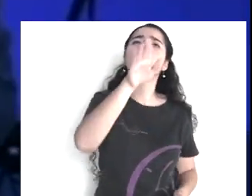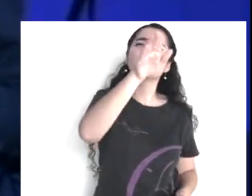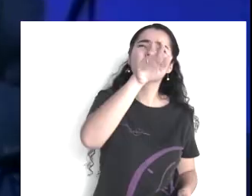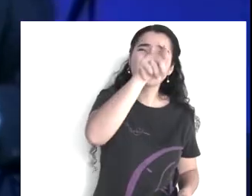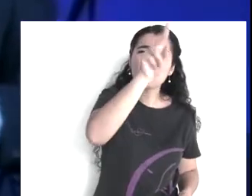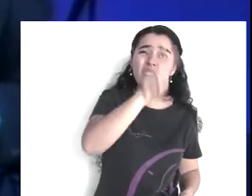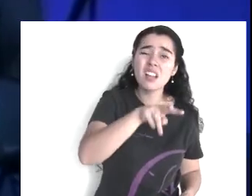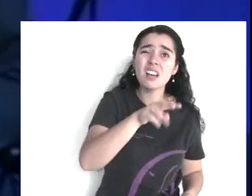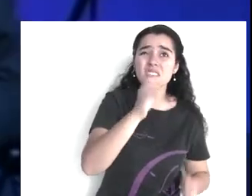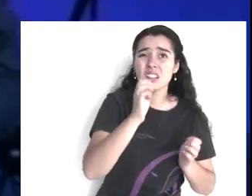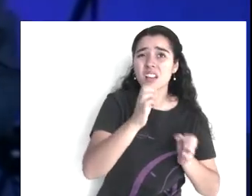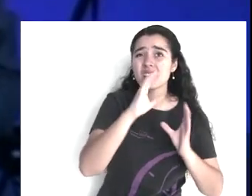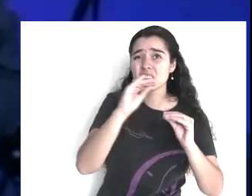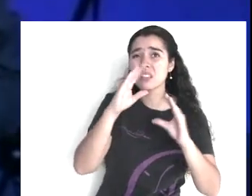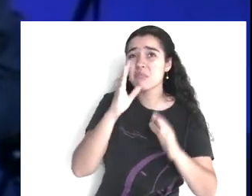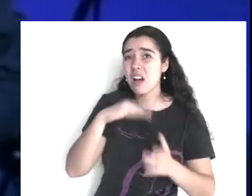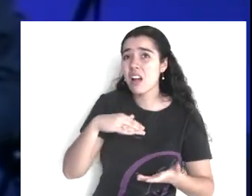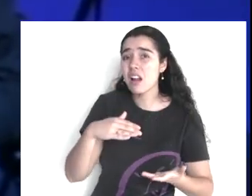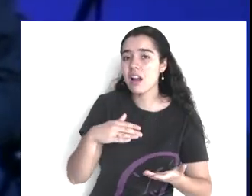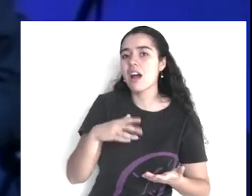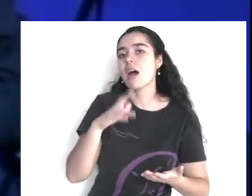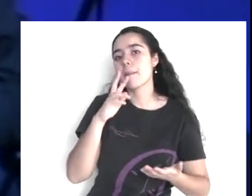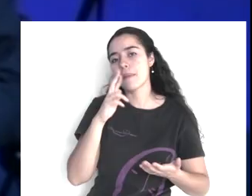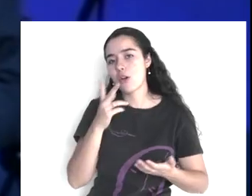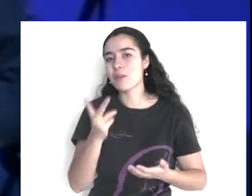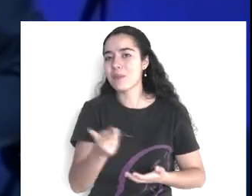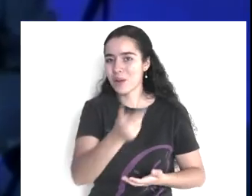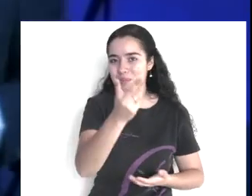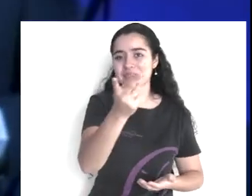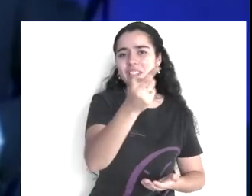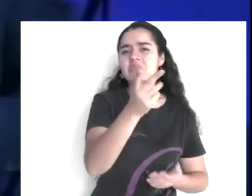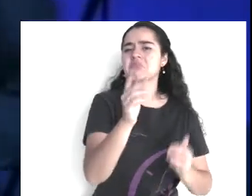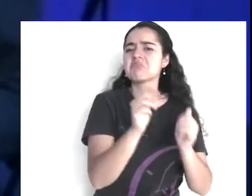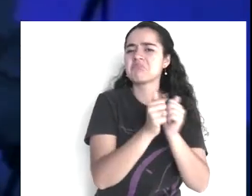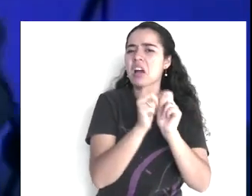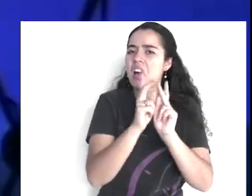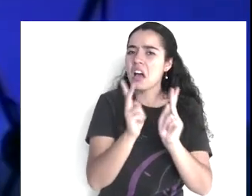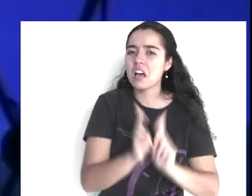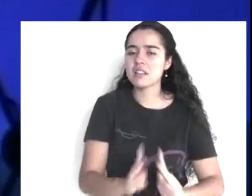y es un error hermanos, miren lo que dice la Biblia, vamos a Deuteronomio 1.16,